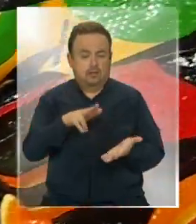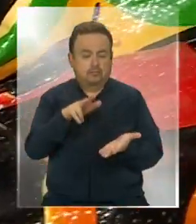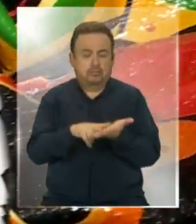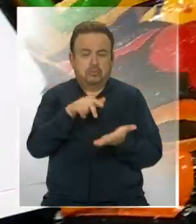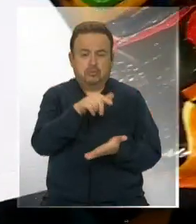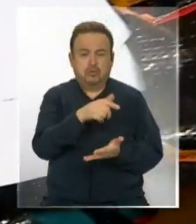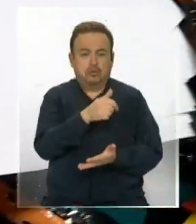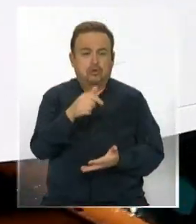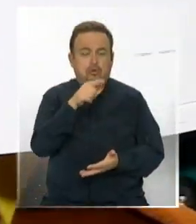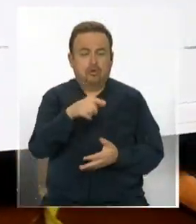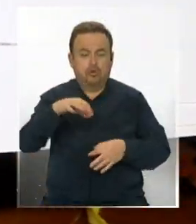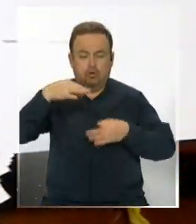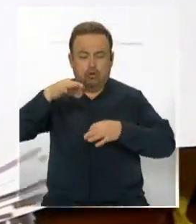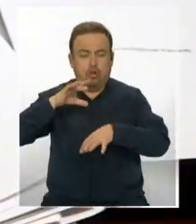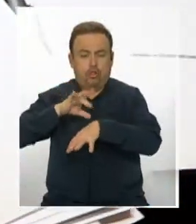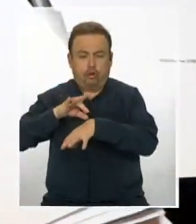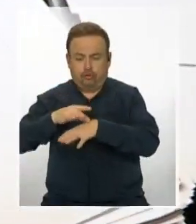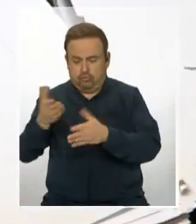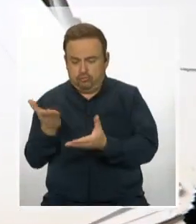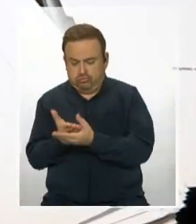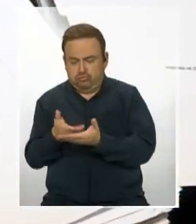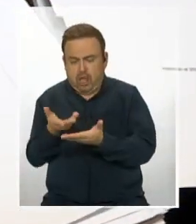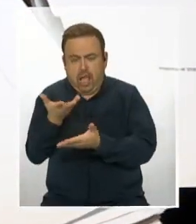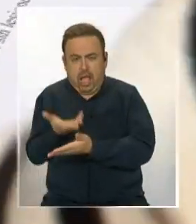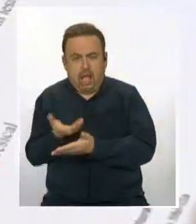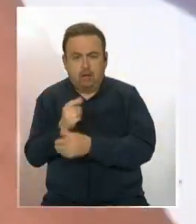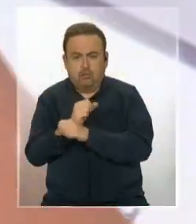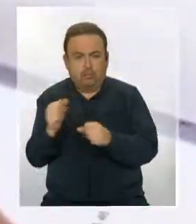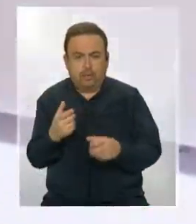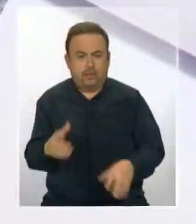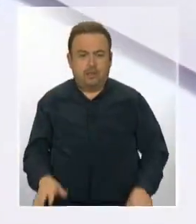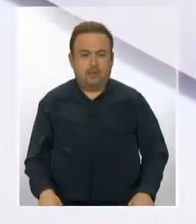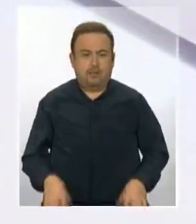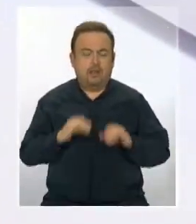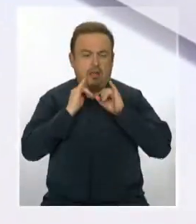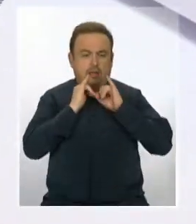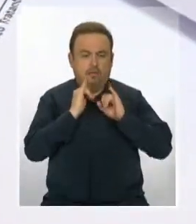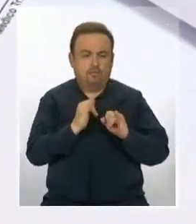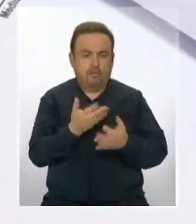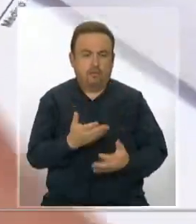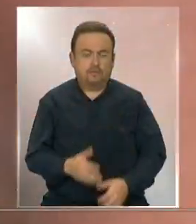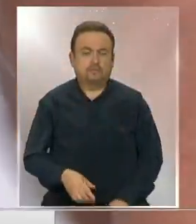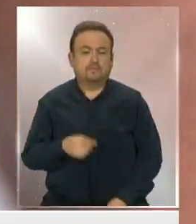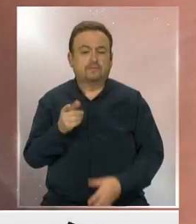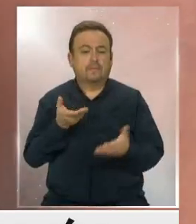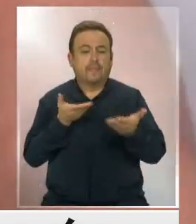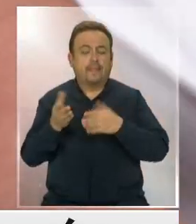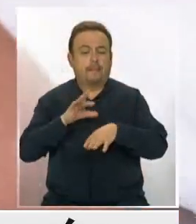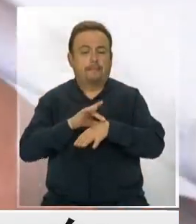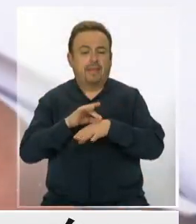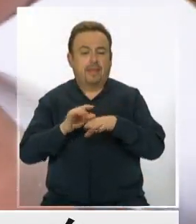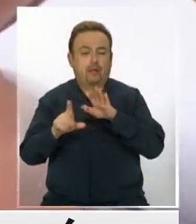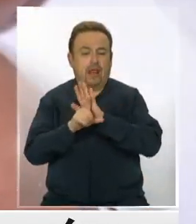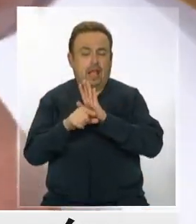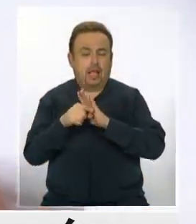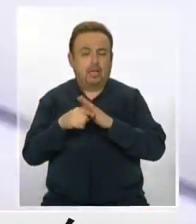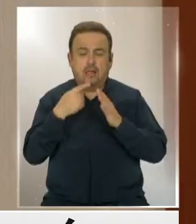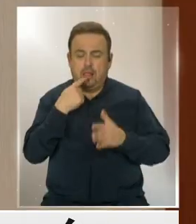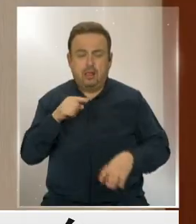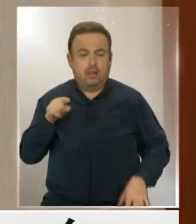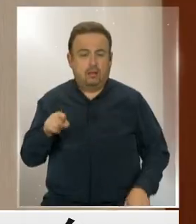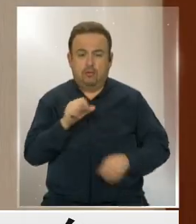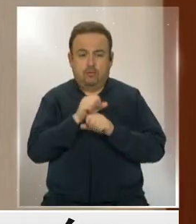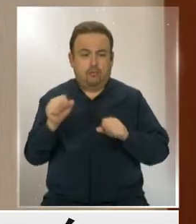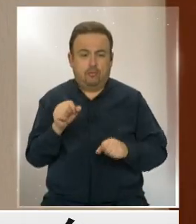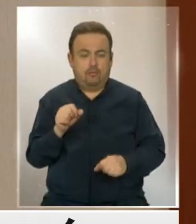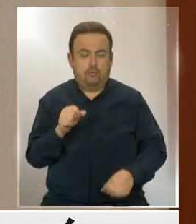todo por fichas médicas y por un informe del servicio médico legal, en el cual indica que él